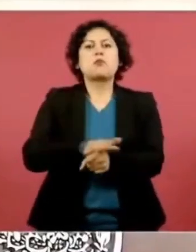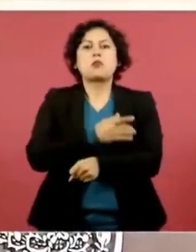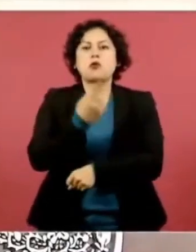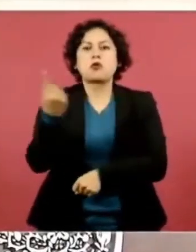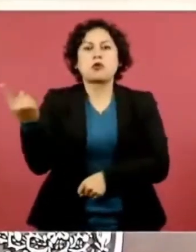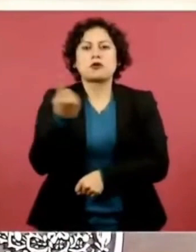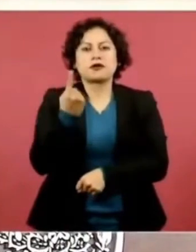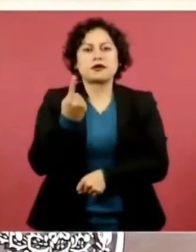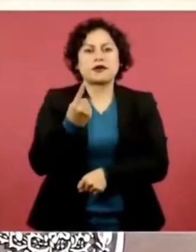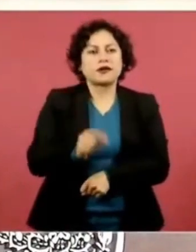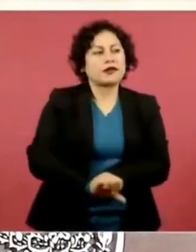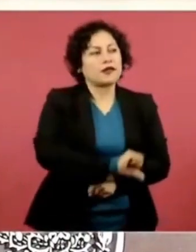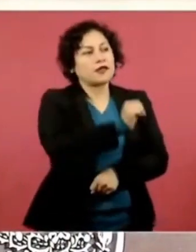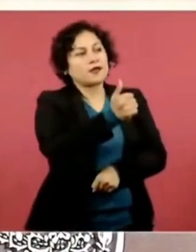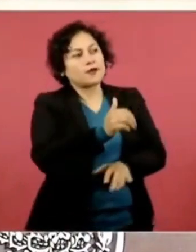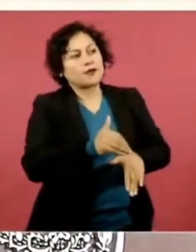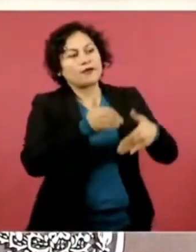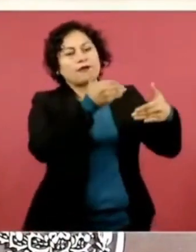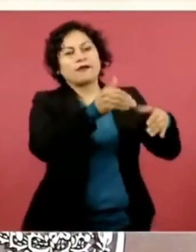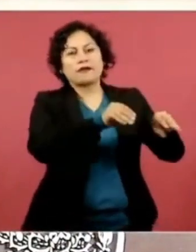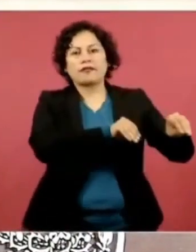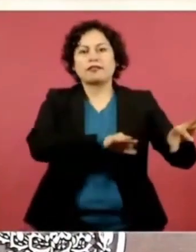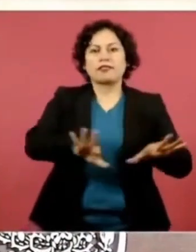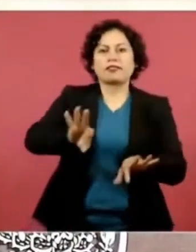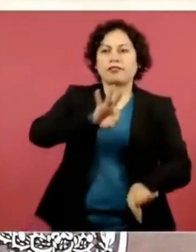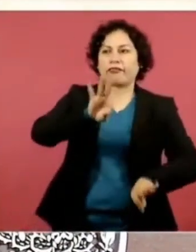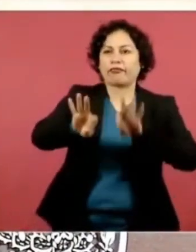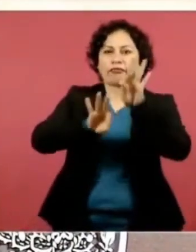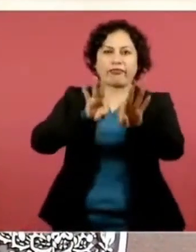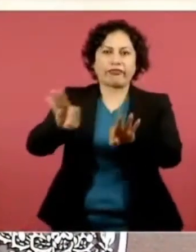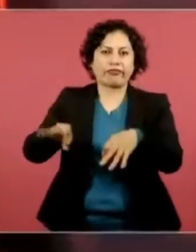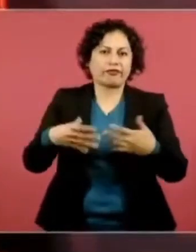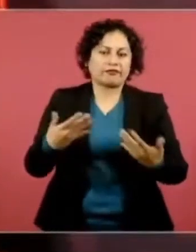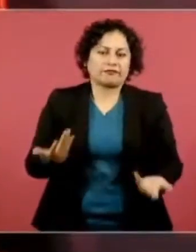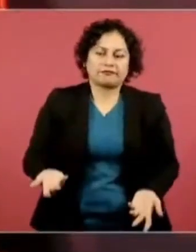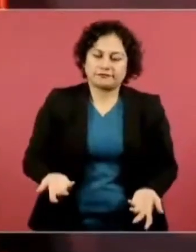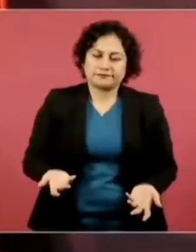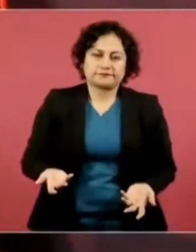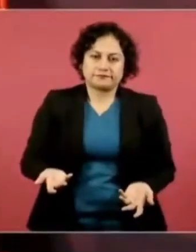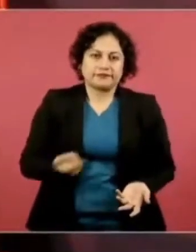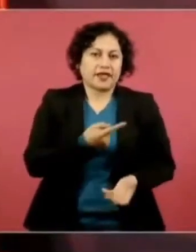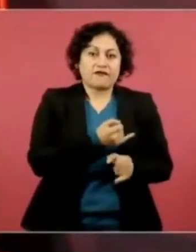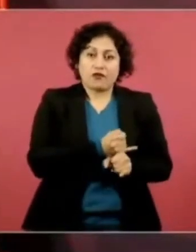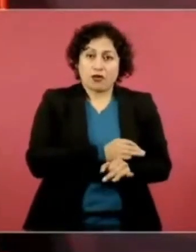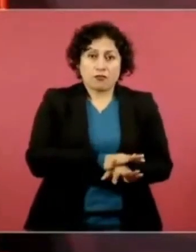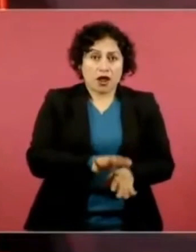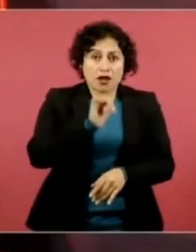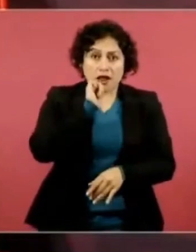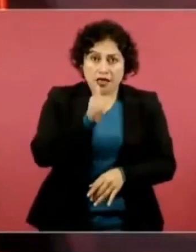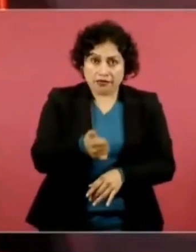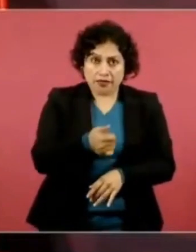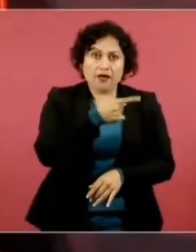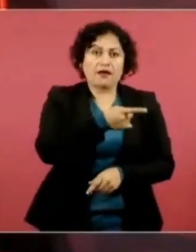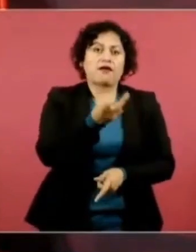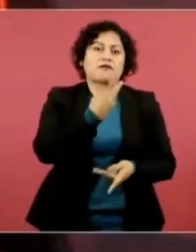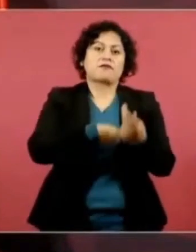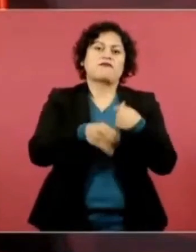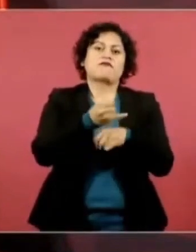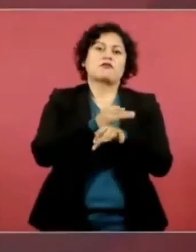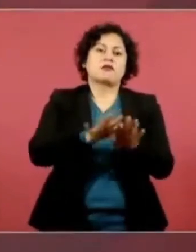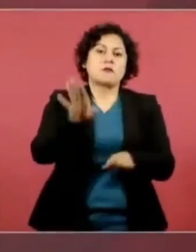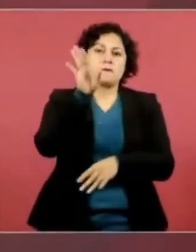aunque parezca una obviedad, se dedican a eso.